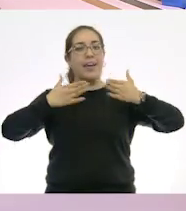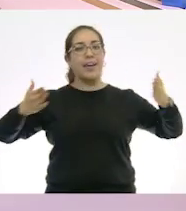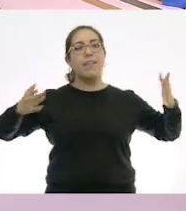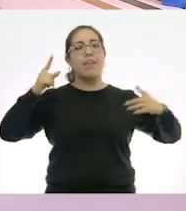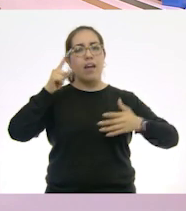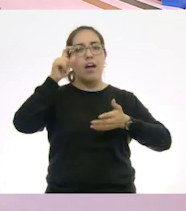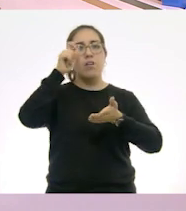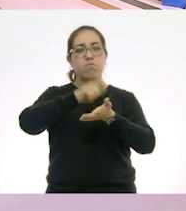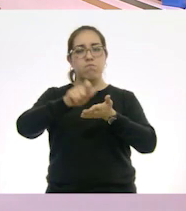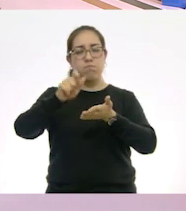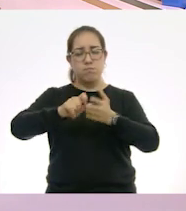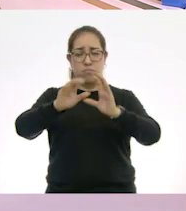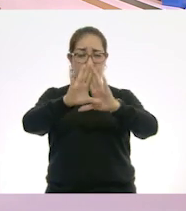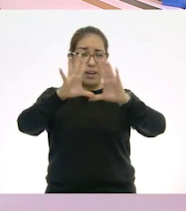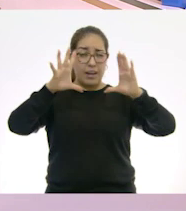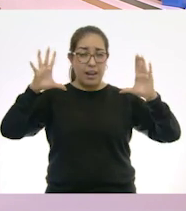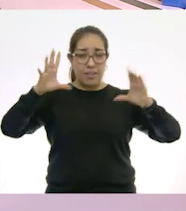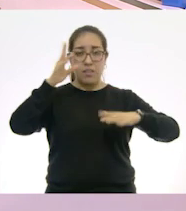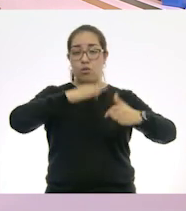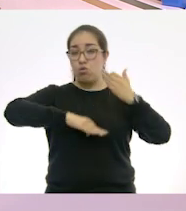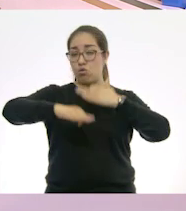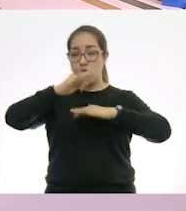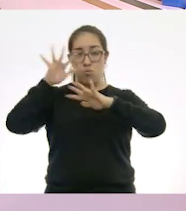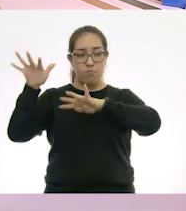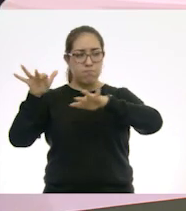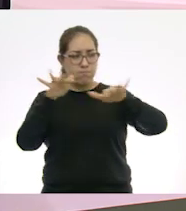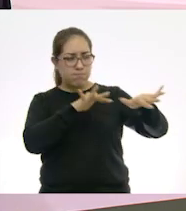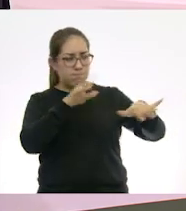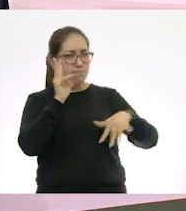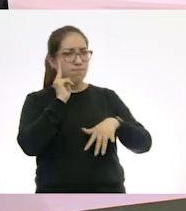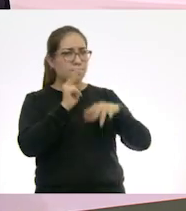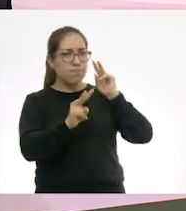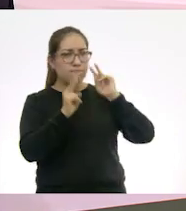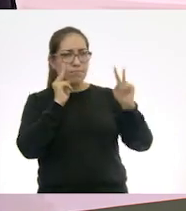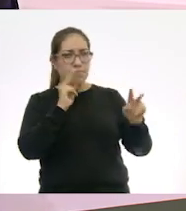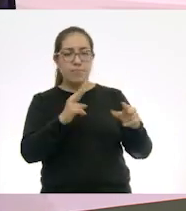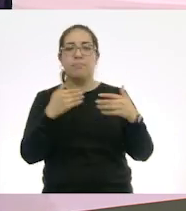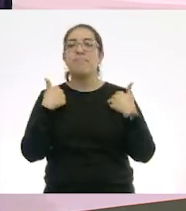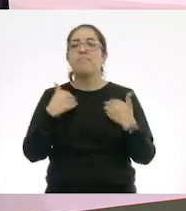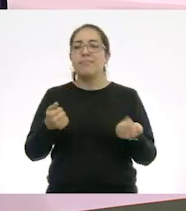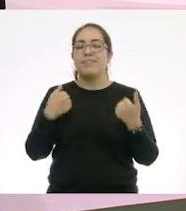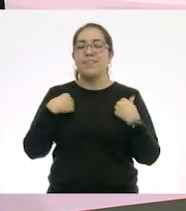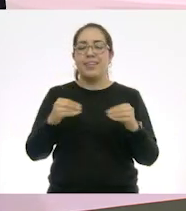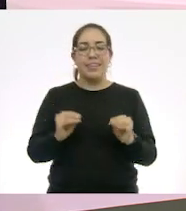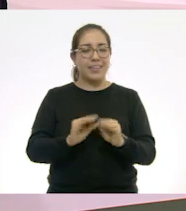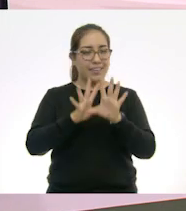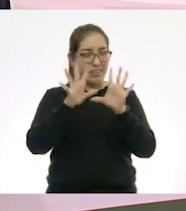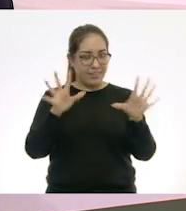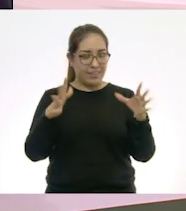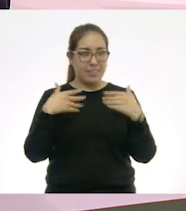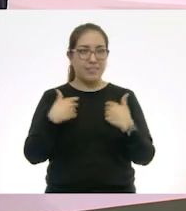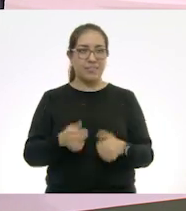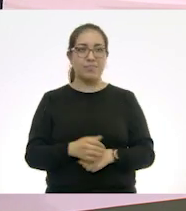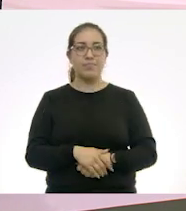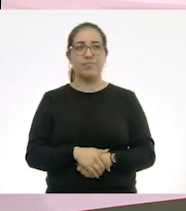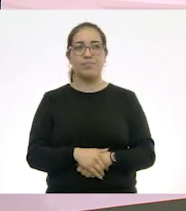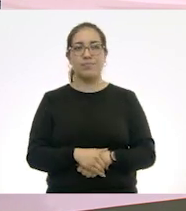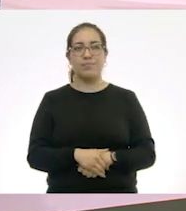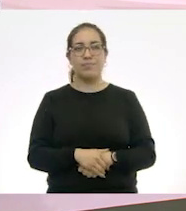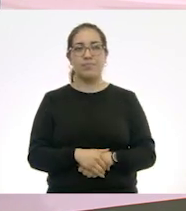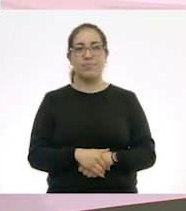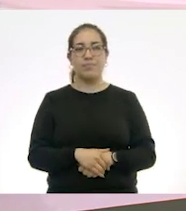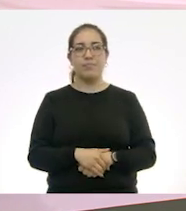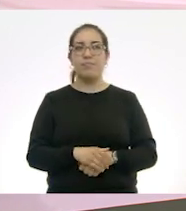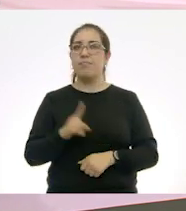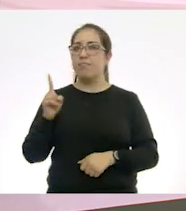grande para que todos los que lo vayan a escuchar lo puedan ver. Me gusta mucho